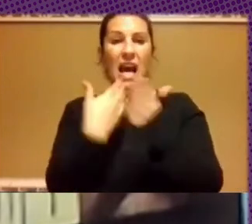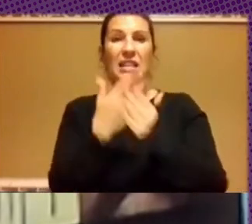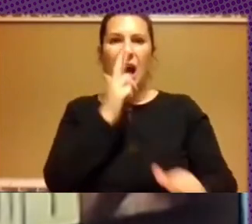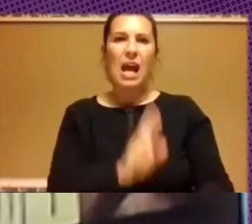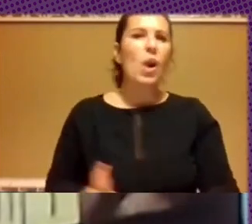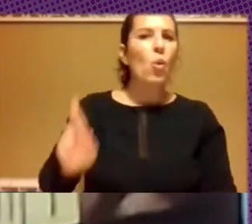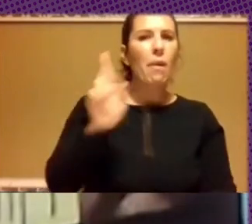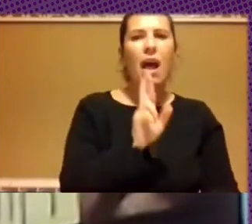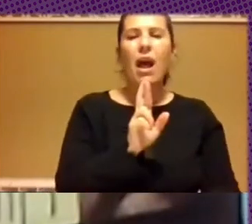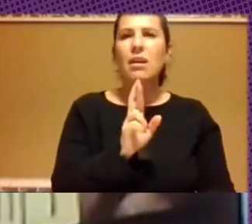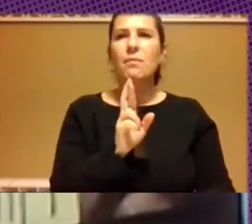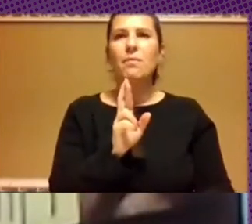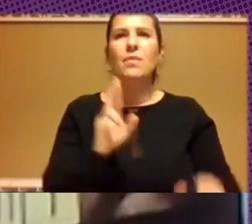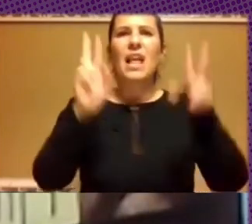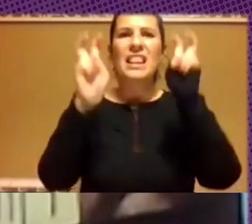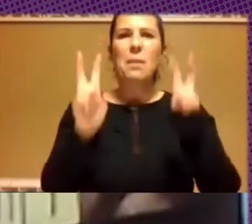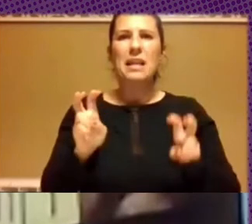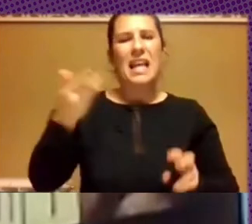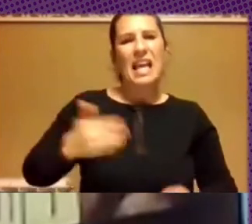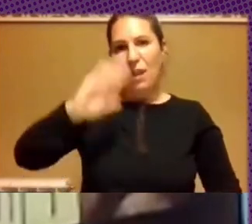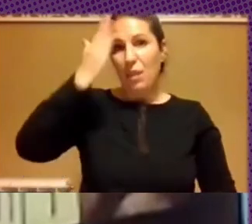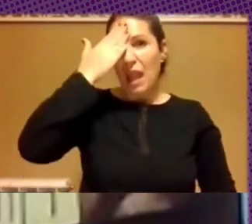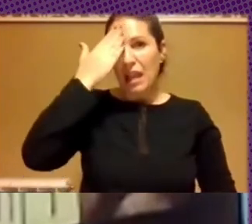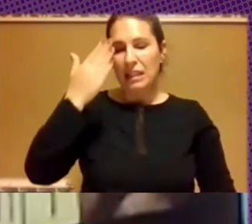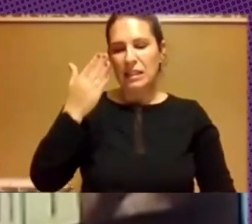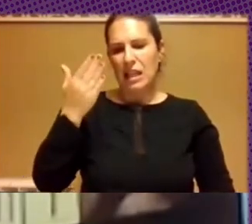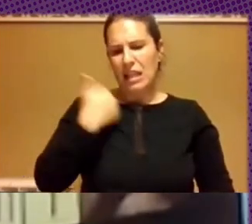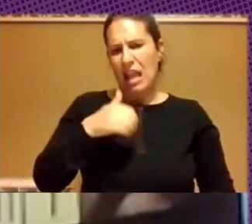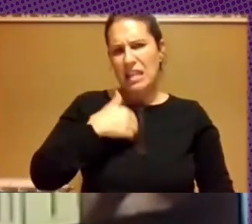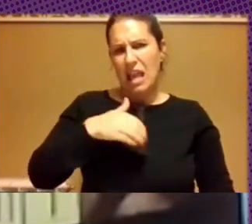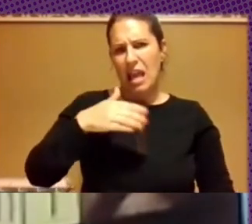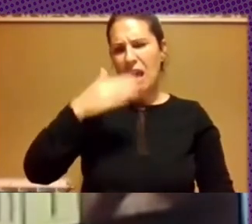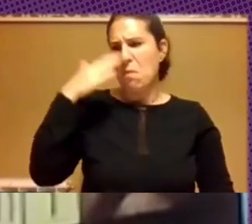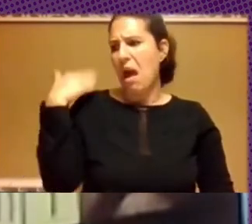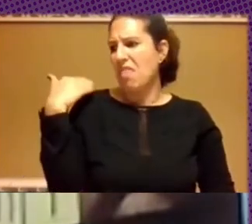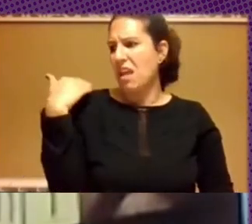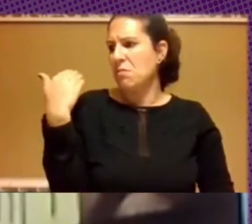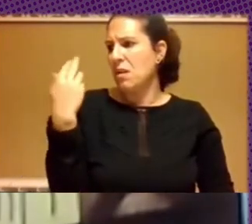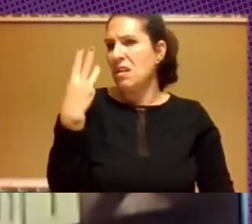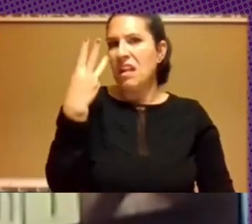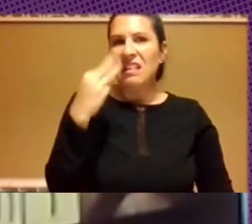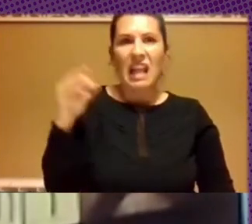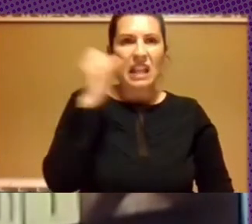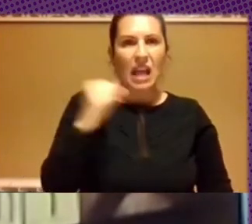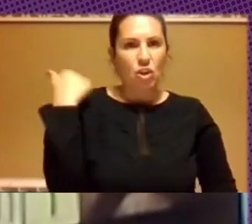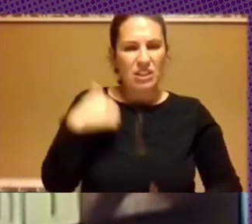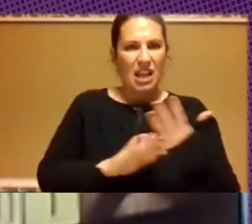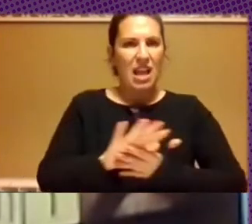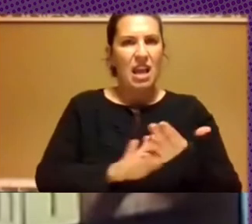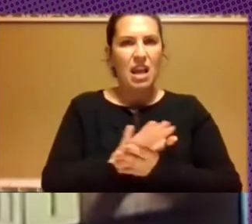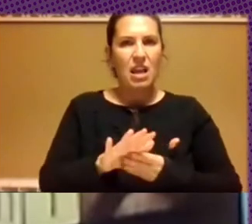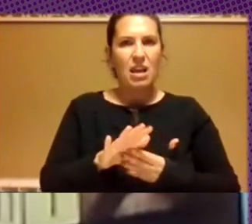por ejemplo, cuestiones esenciales de las cuales se venía hablando hace tres décadas, de las cuales se viene hablando desde hace